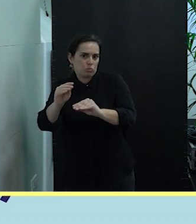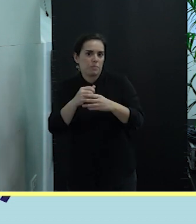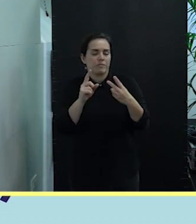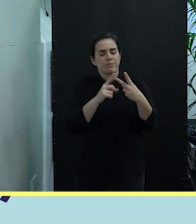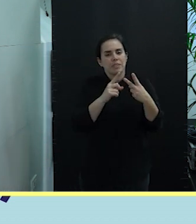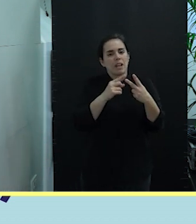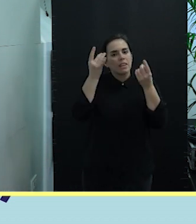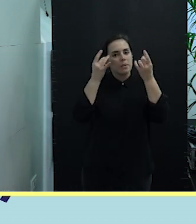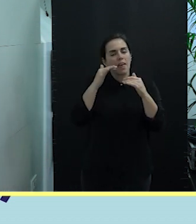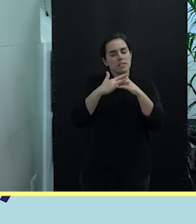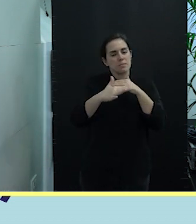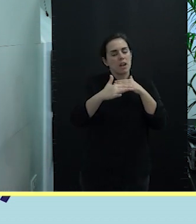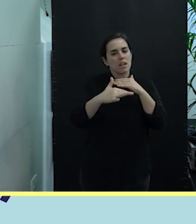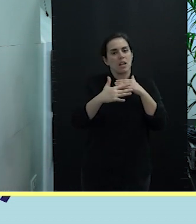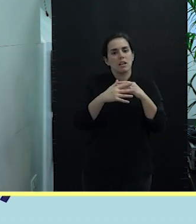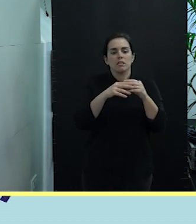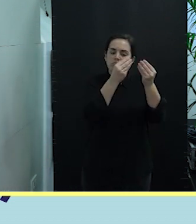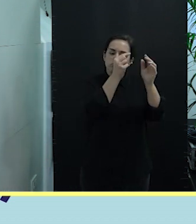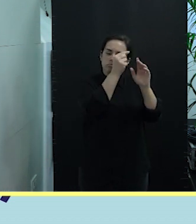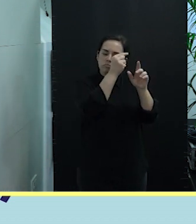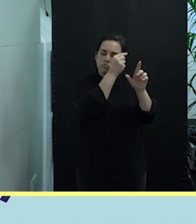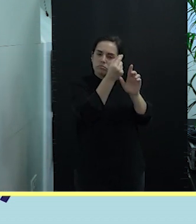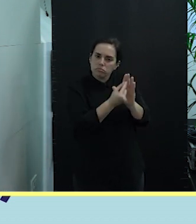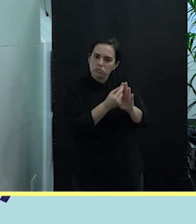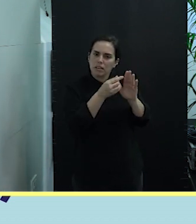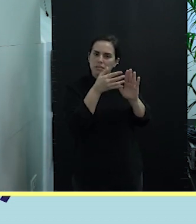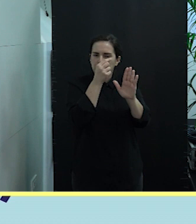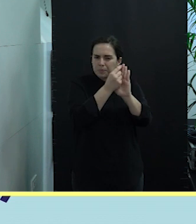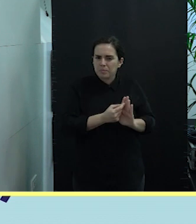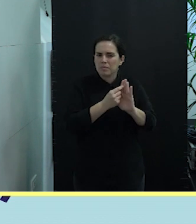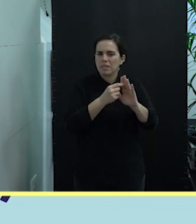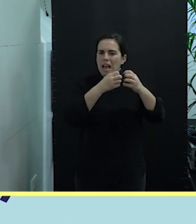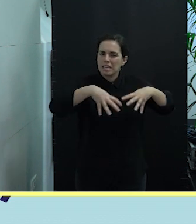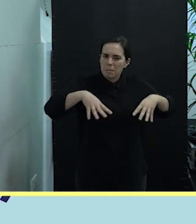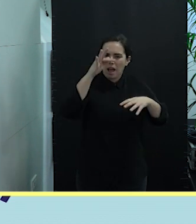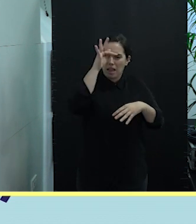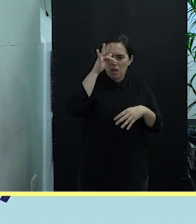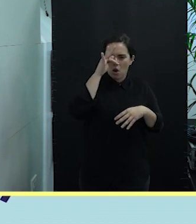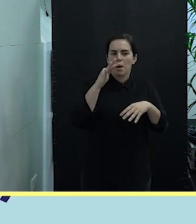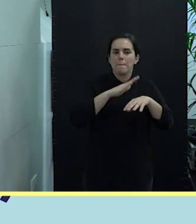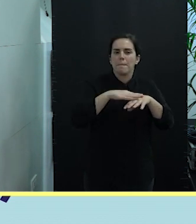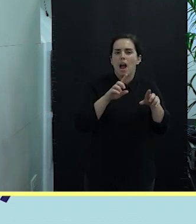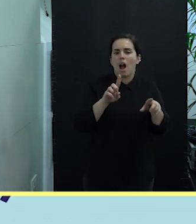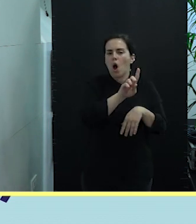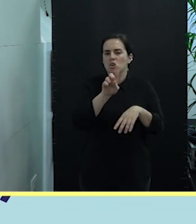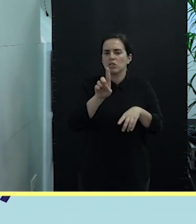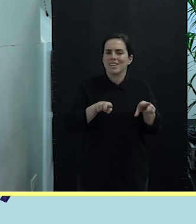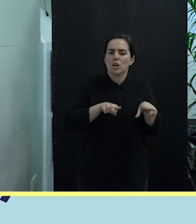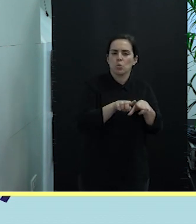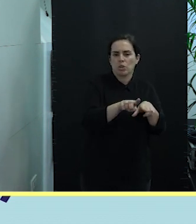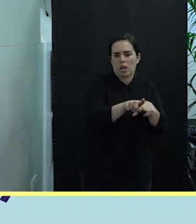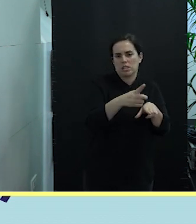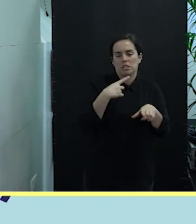marineras se han desarrollado los esquemas teóricos con cada una de las cofradías para 11 rutas experimentales con los recursos